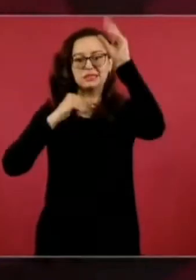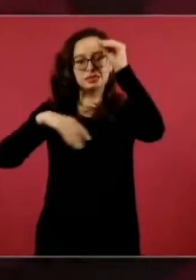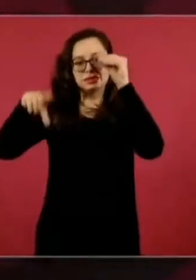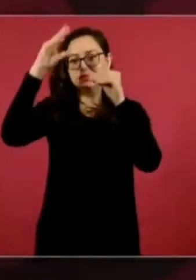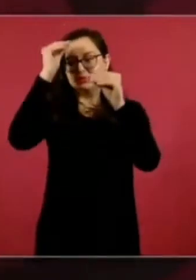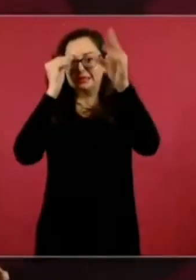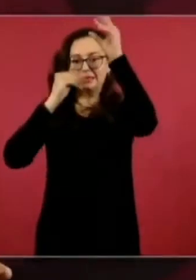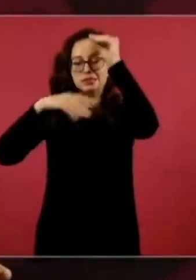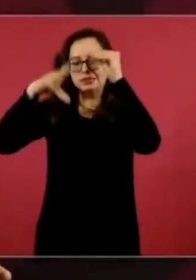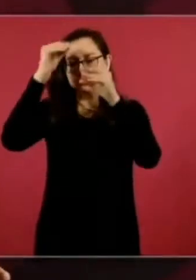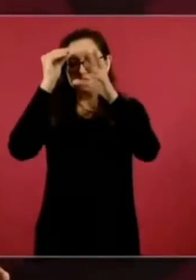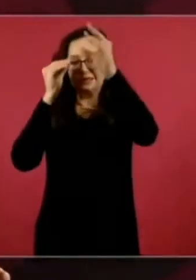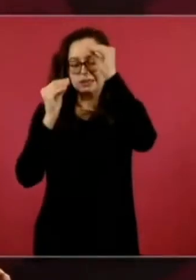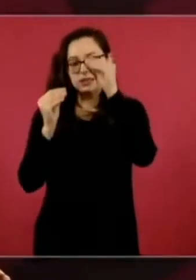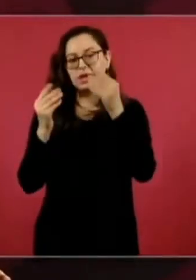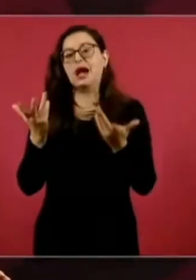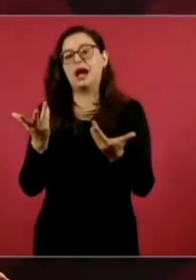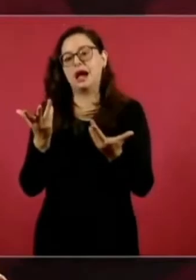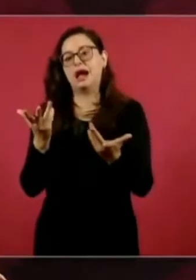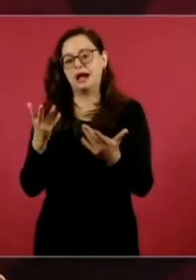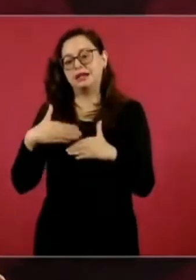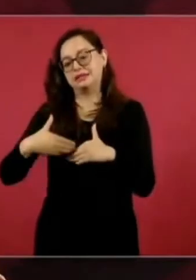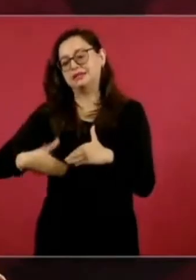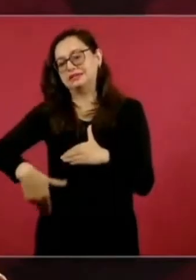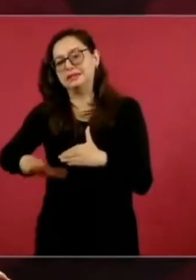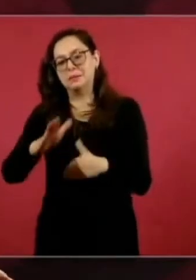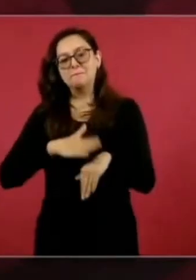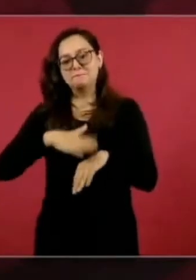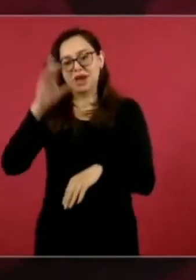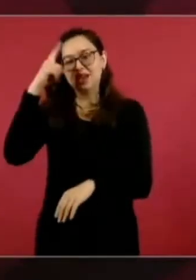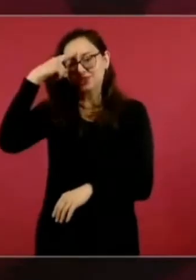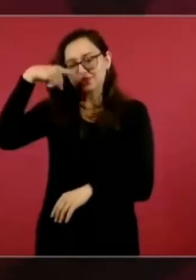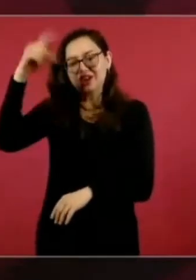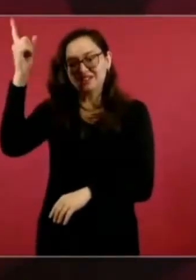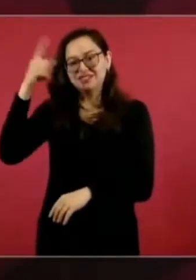porque cuando empezamos a escuchar